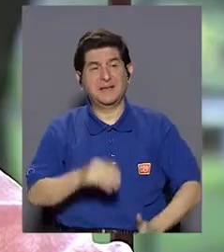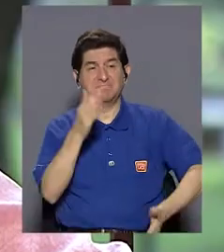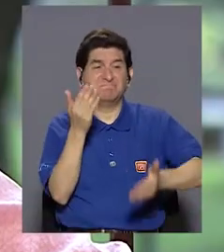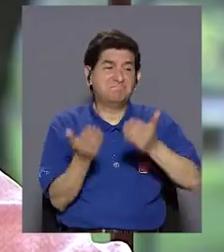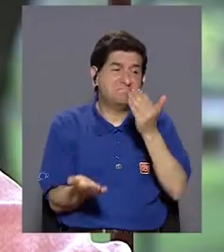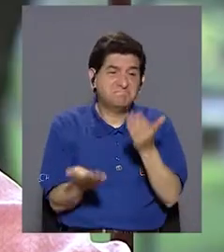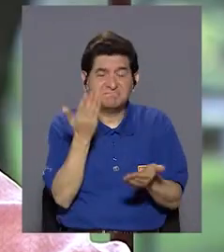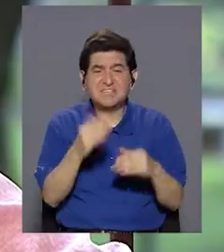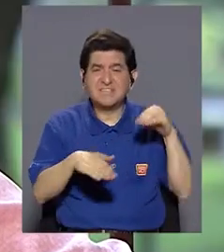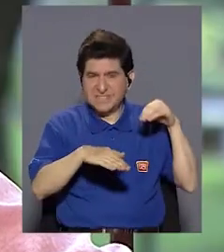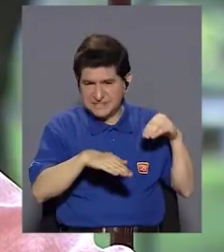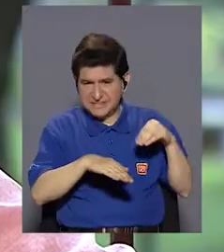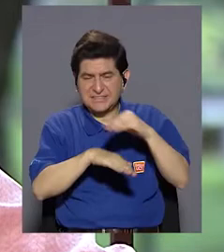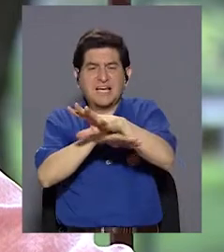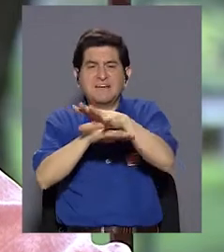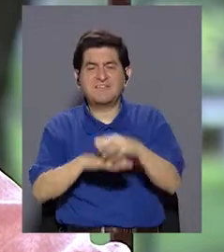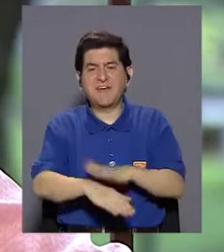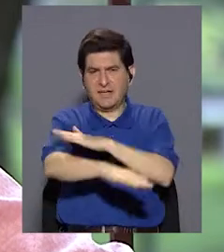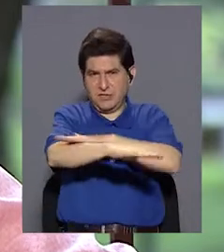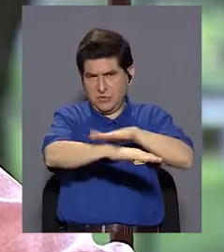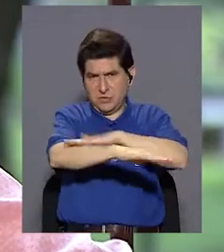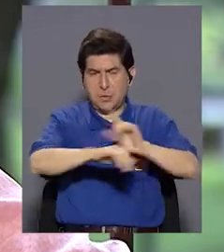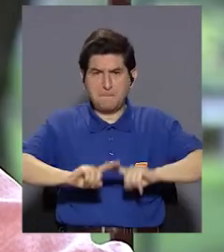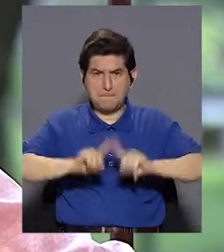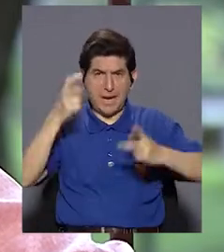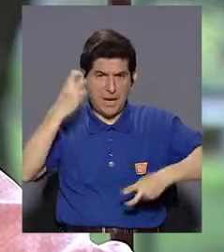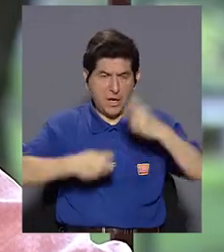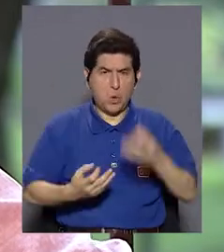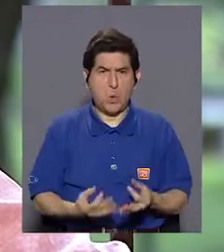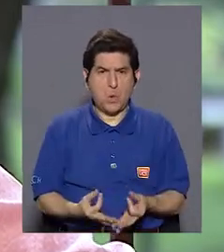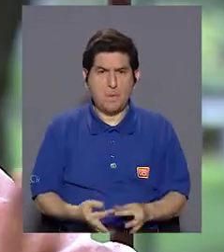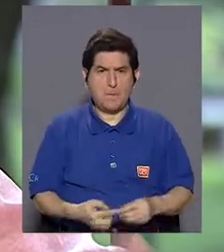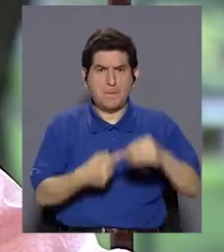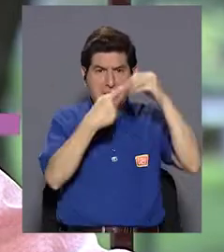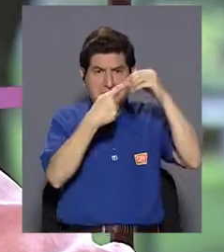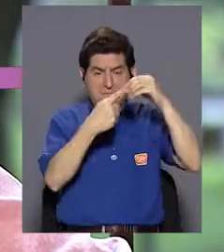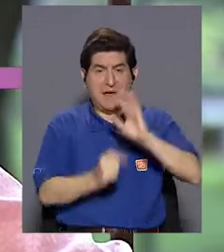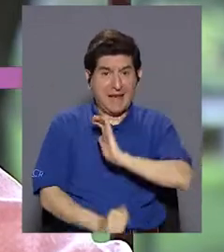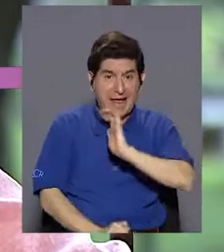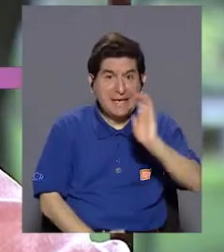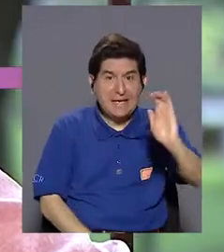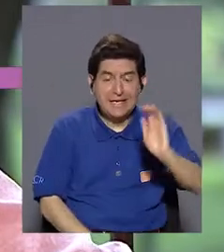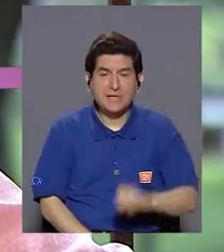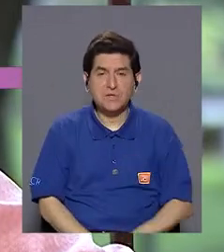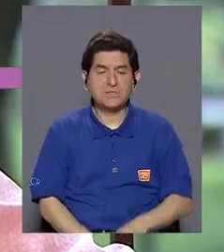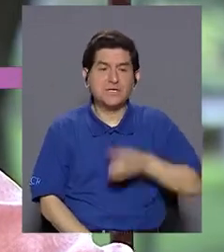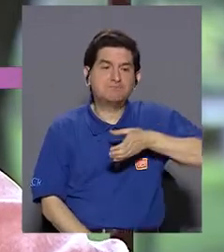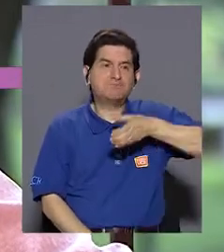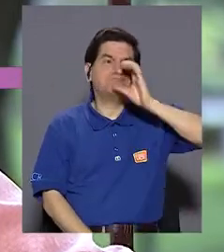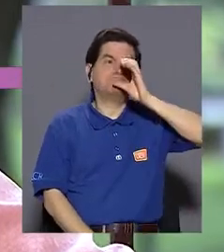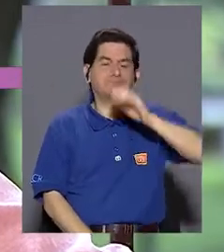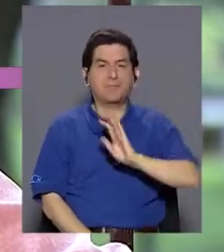pues tiene algún efecto dérmico, pero la problemática principal, y en niños, es vía oral, o los niños que